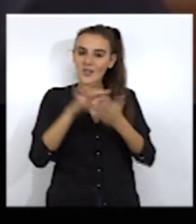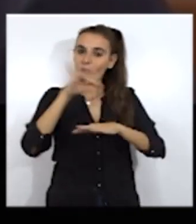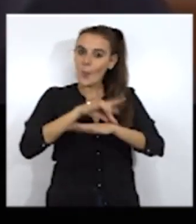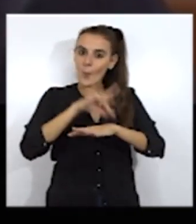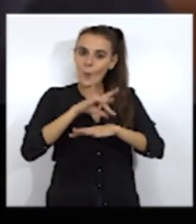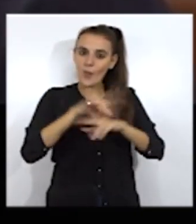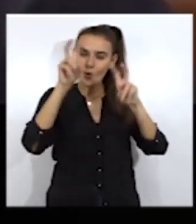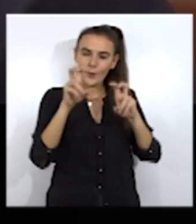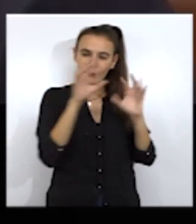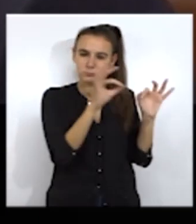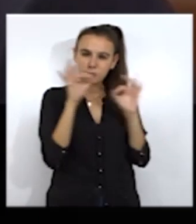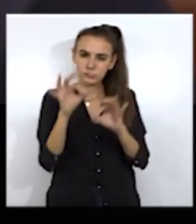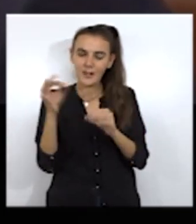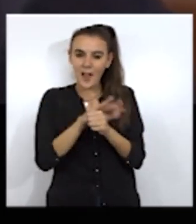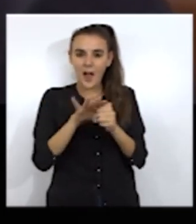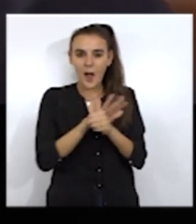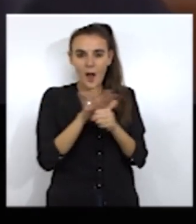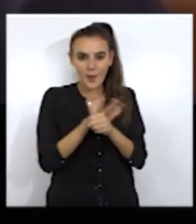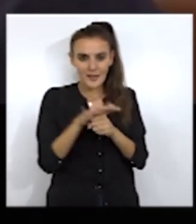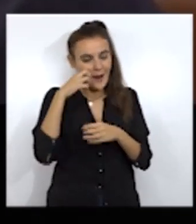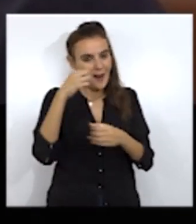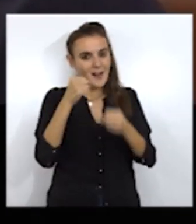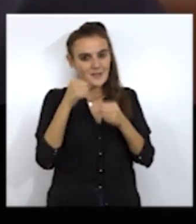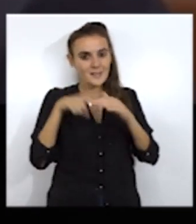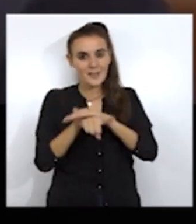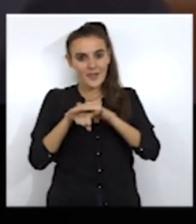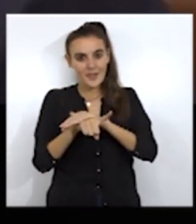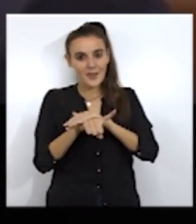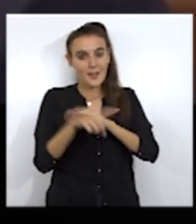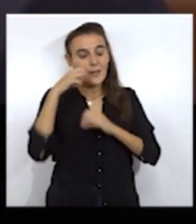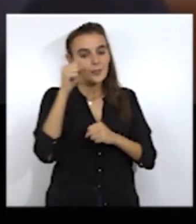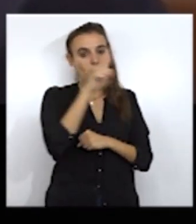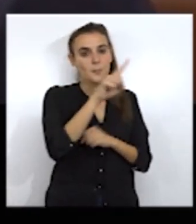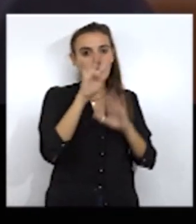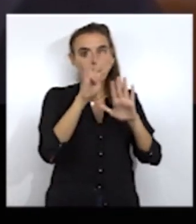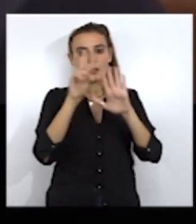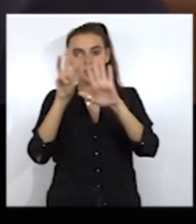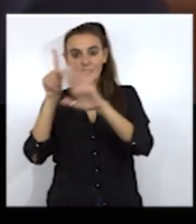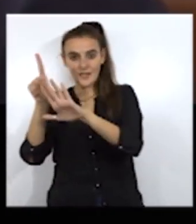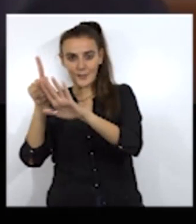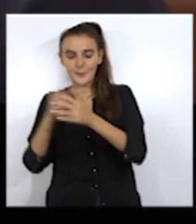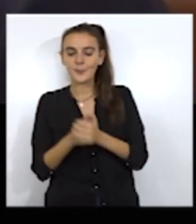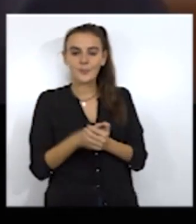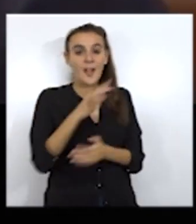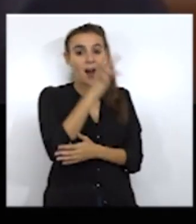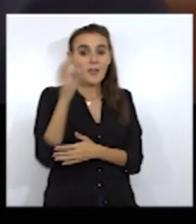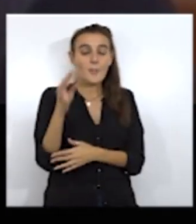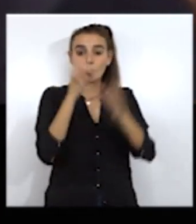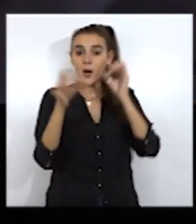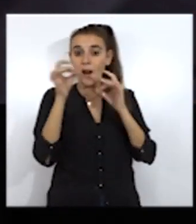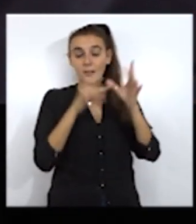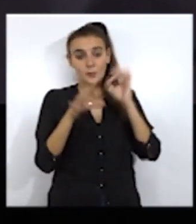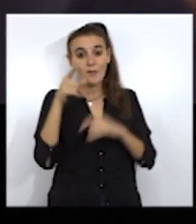servicios como médico con dedicación exclusiva en el ámbito de la asistencia sanitaria de la INGESA desde 1986. Además